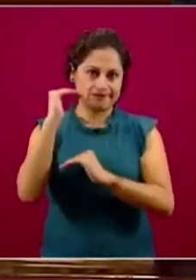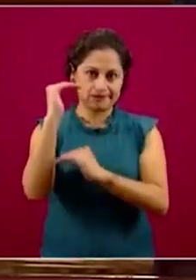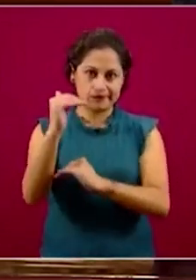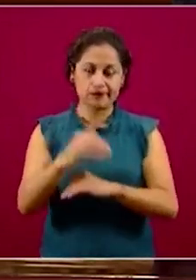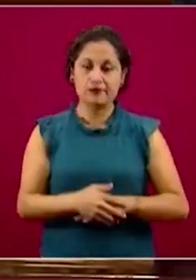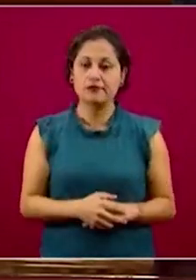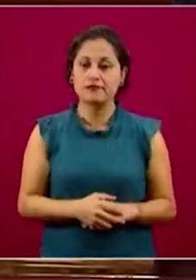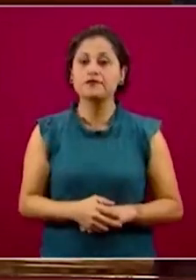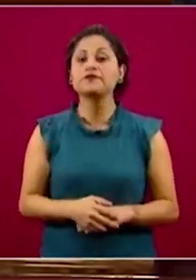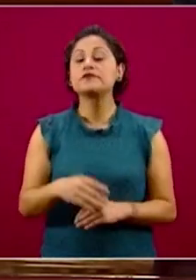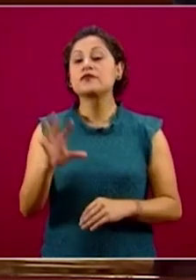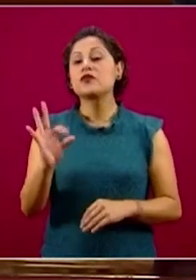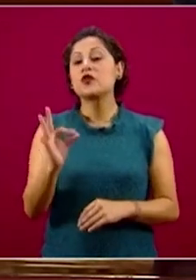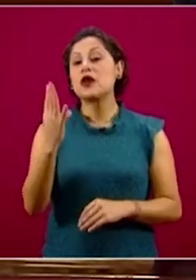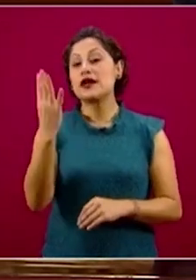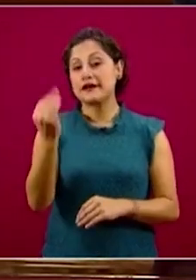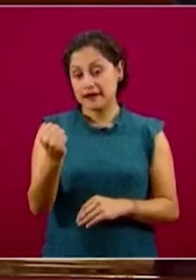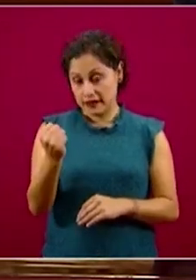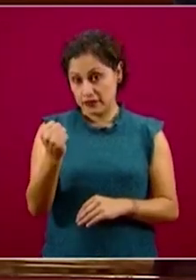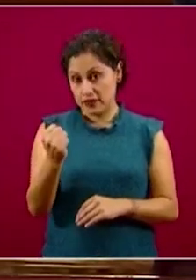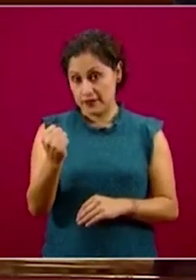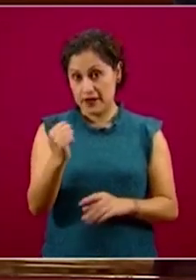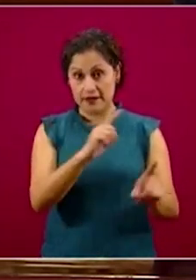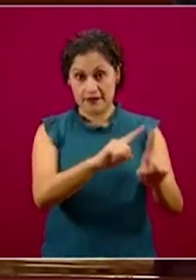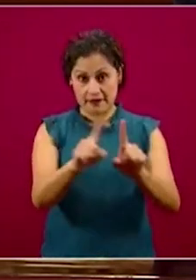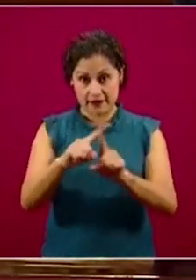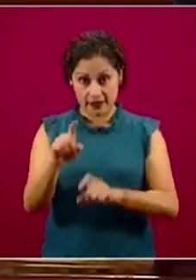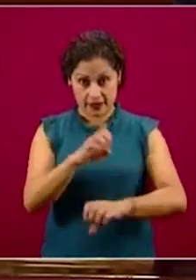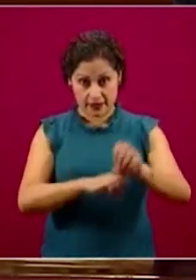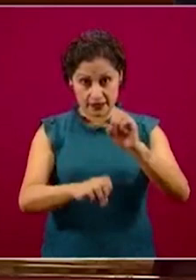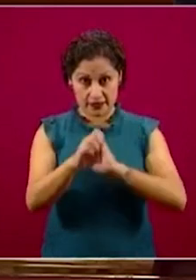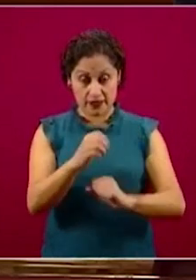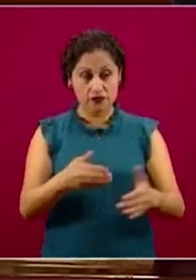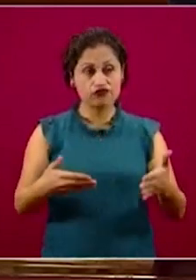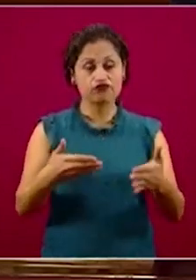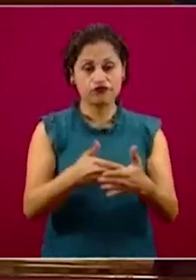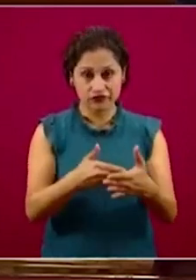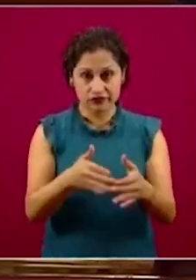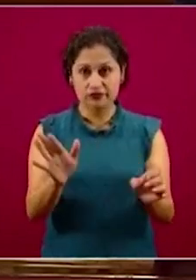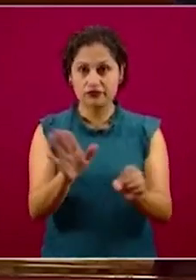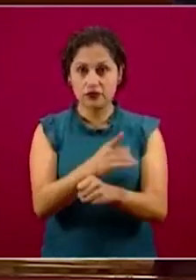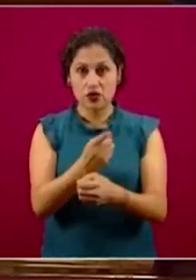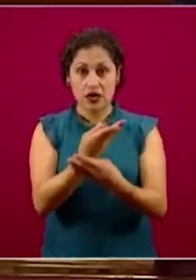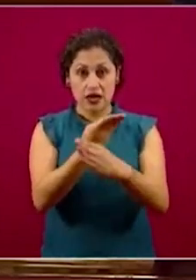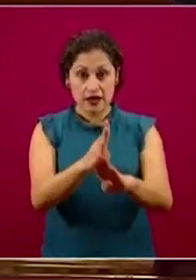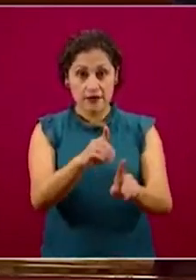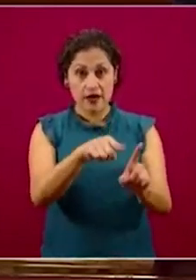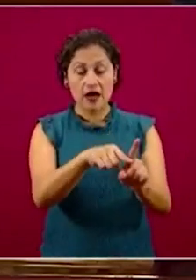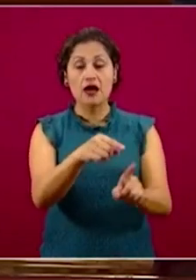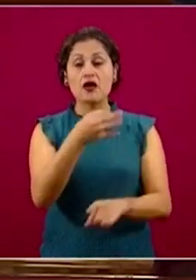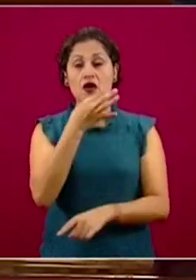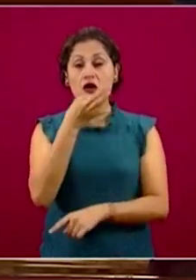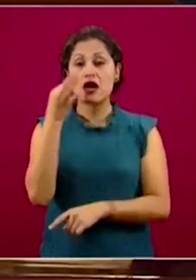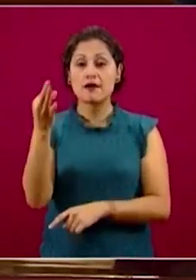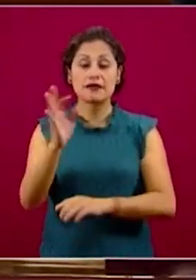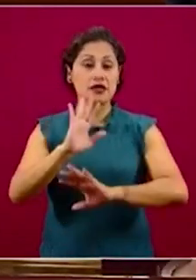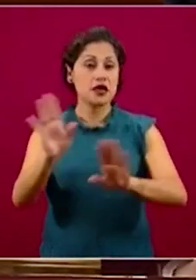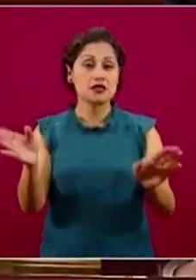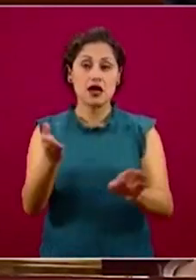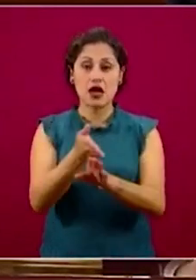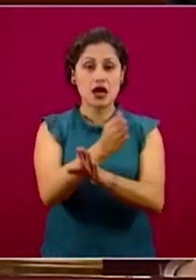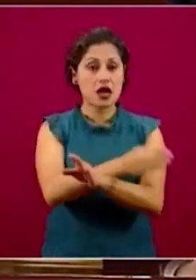49 cuentas, el 20 por ciento es porque la institución financiera las reportó como canceladas ya,